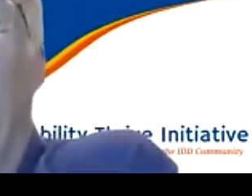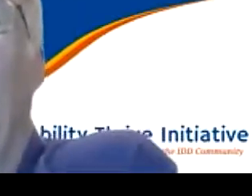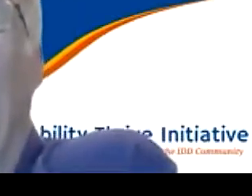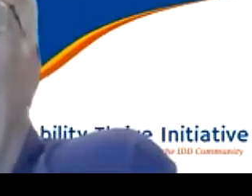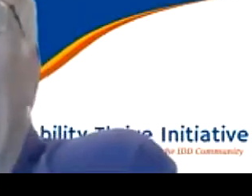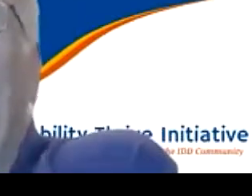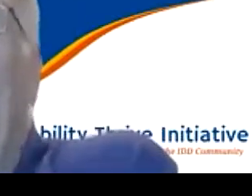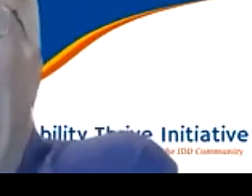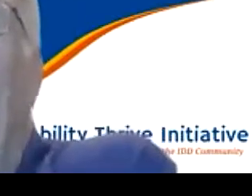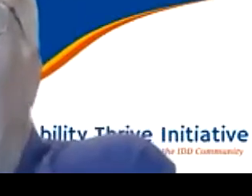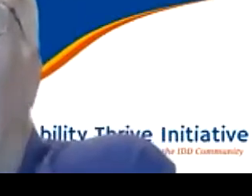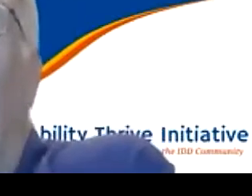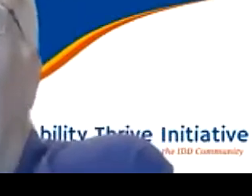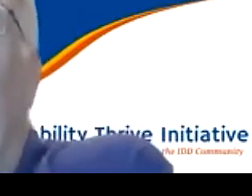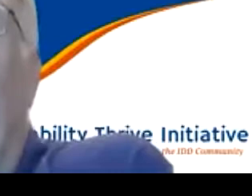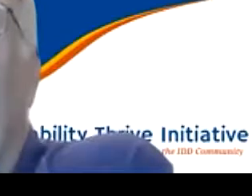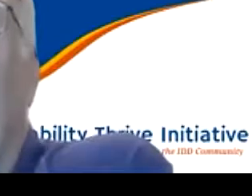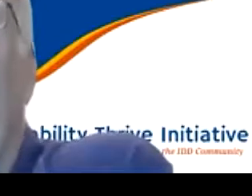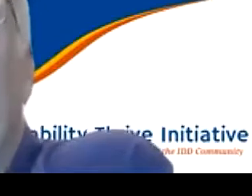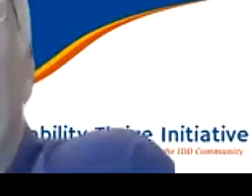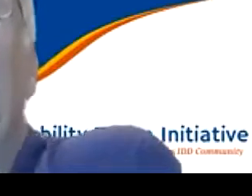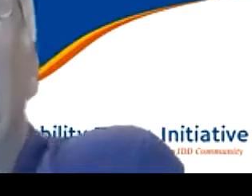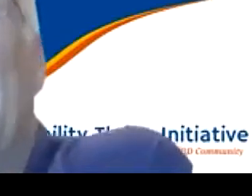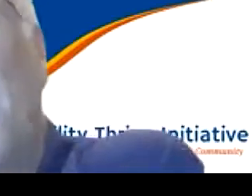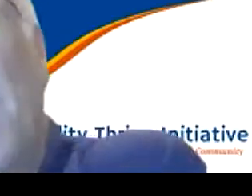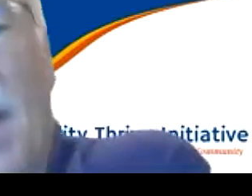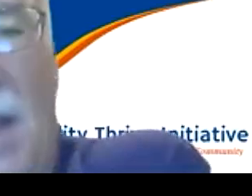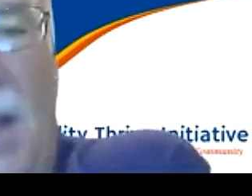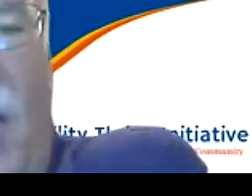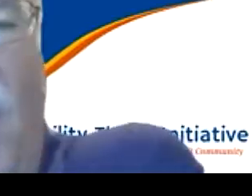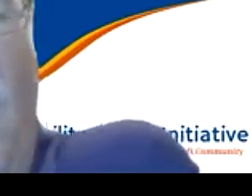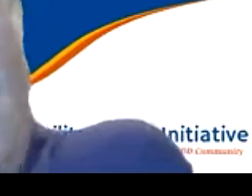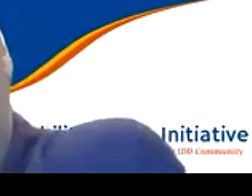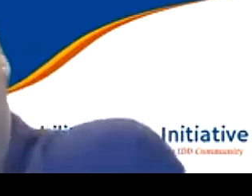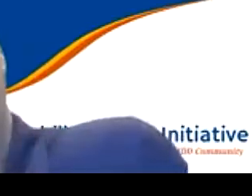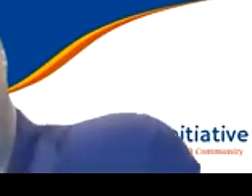Dan le voy a dar a ti la última palabra porque tú eres aquí la estrella.